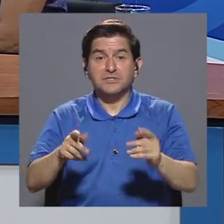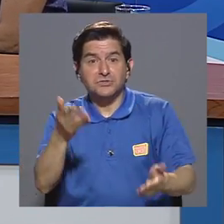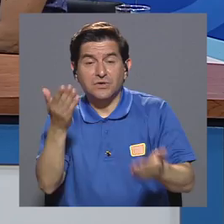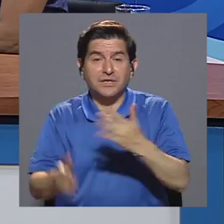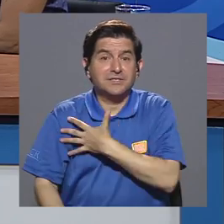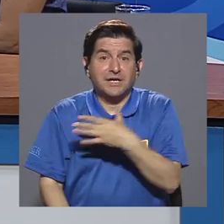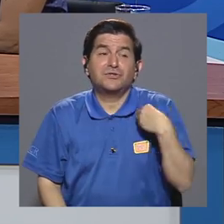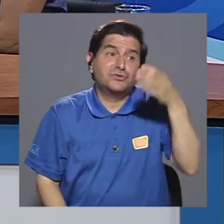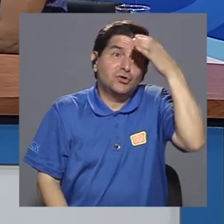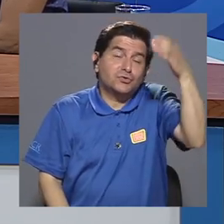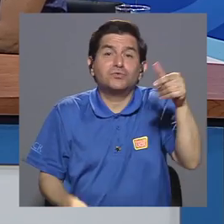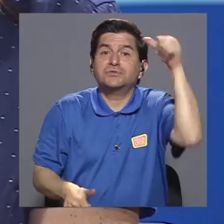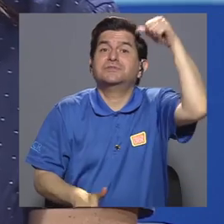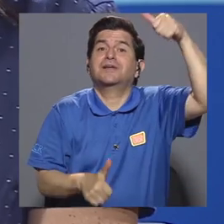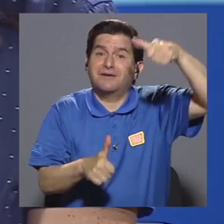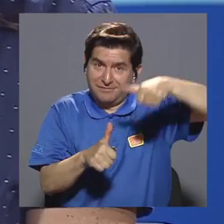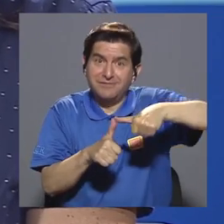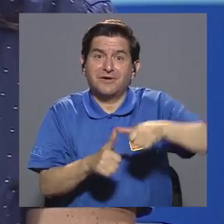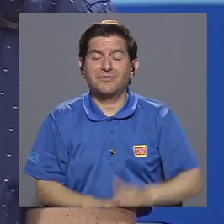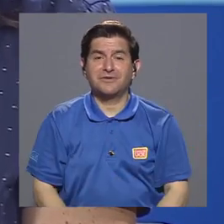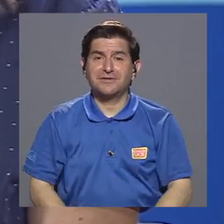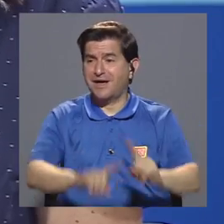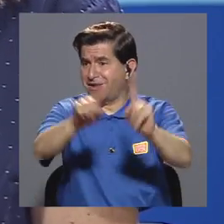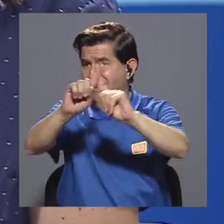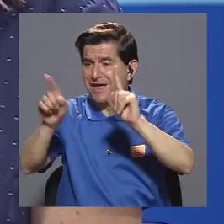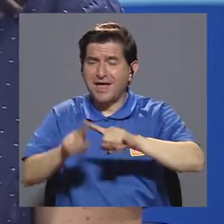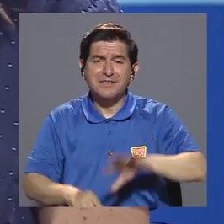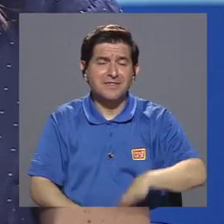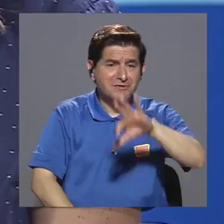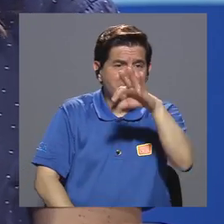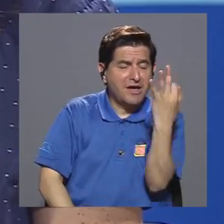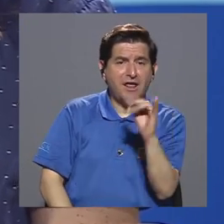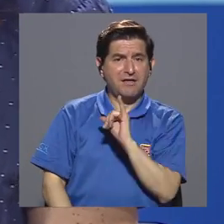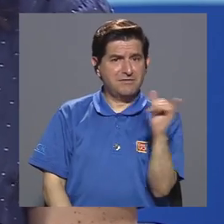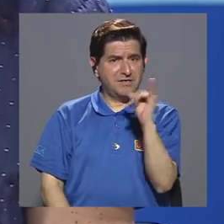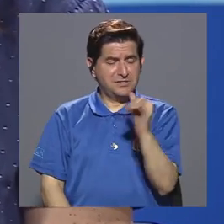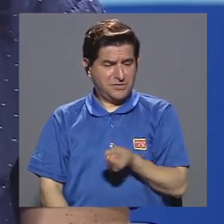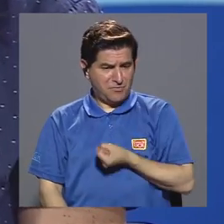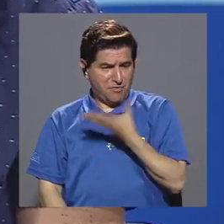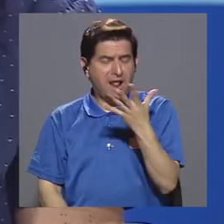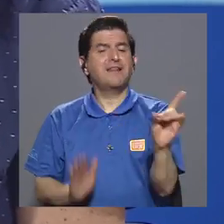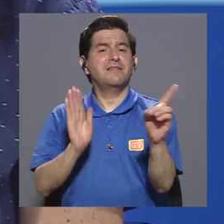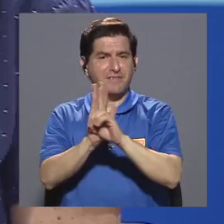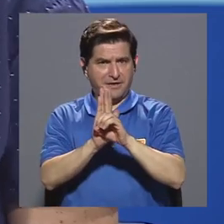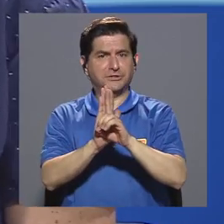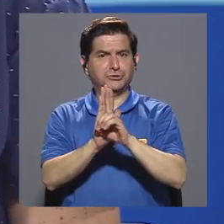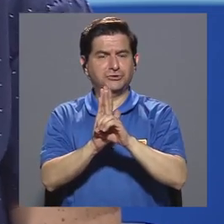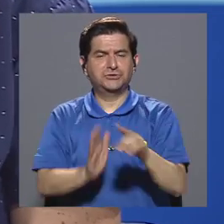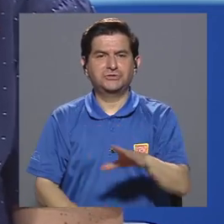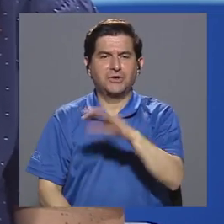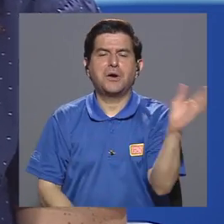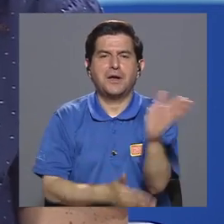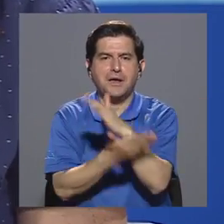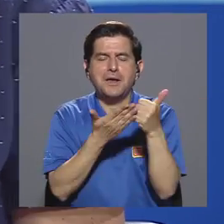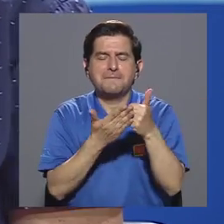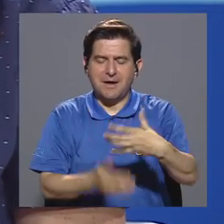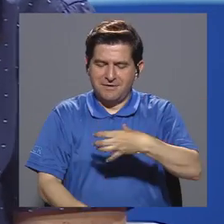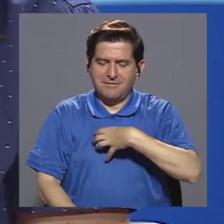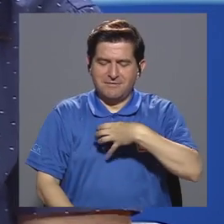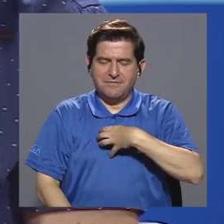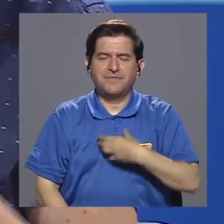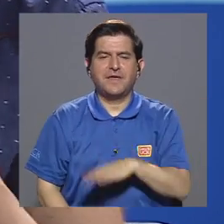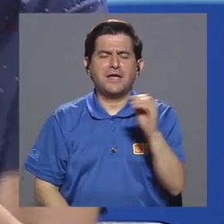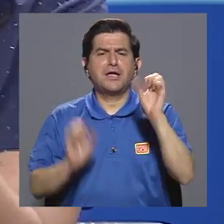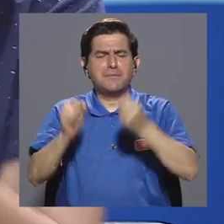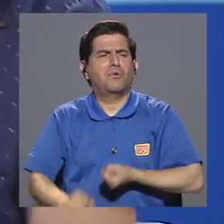que nos gusta la cultura, pues recordarlo que en sus diferentes manifestaciones también es un derecho y es parte de la